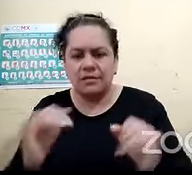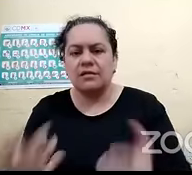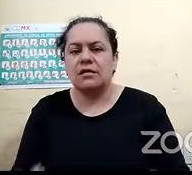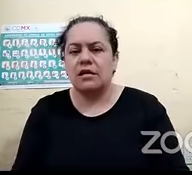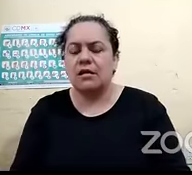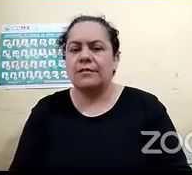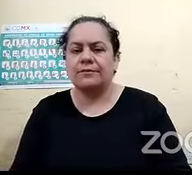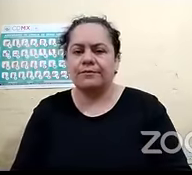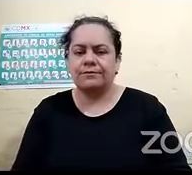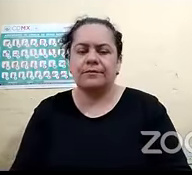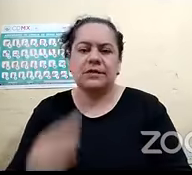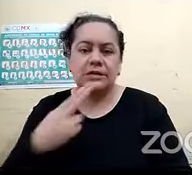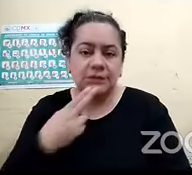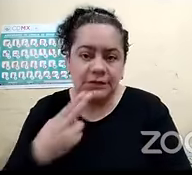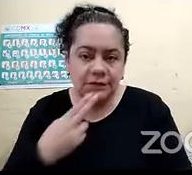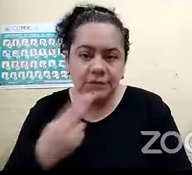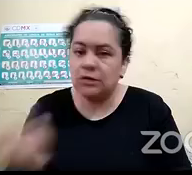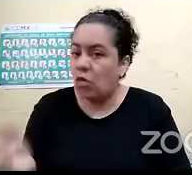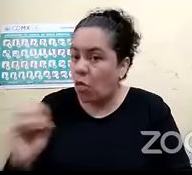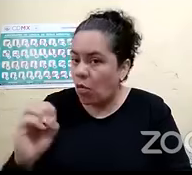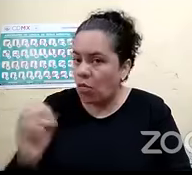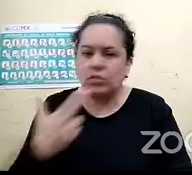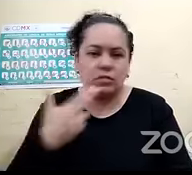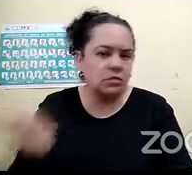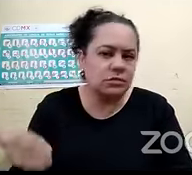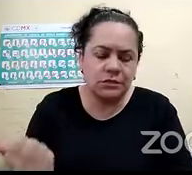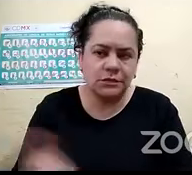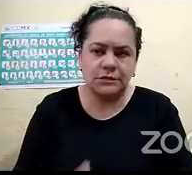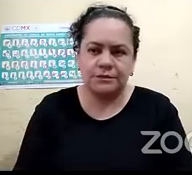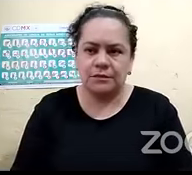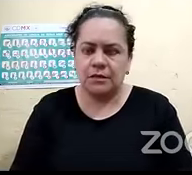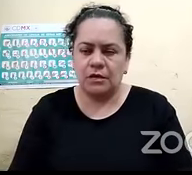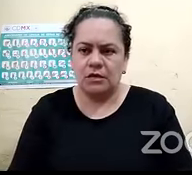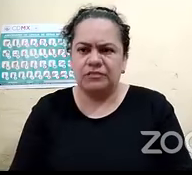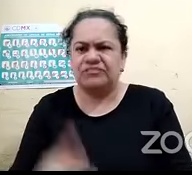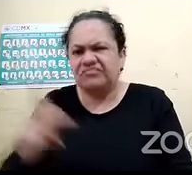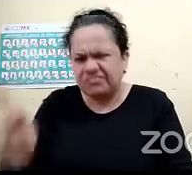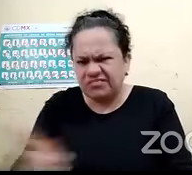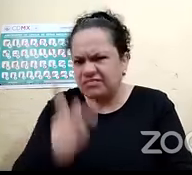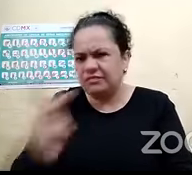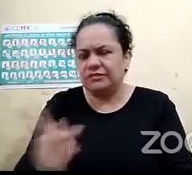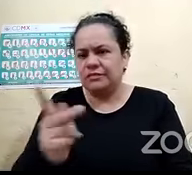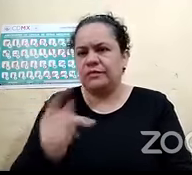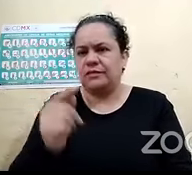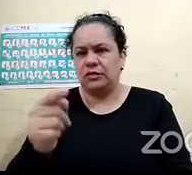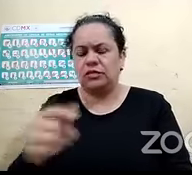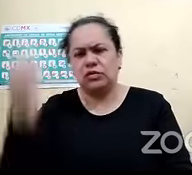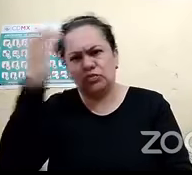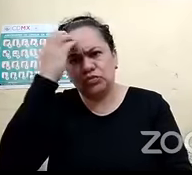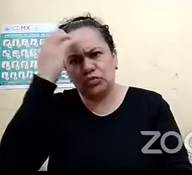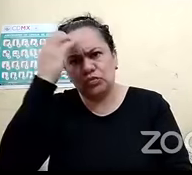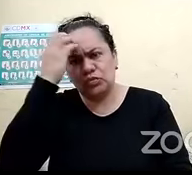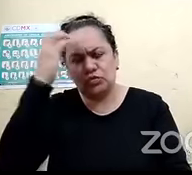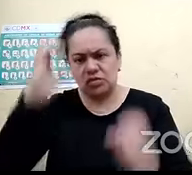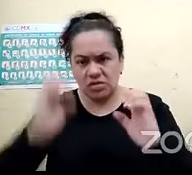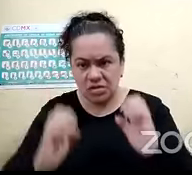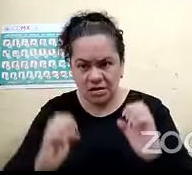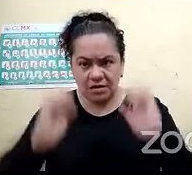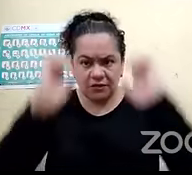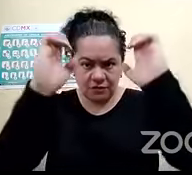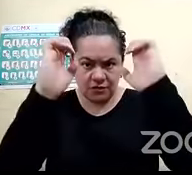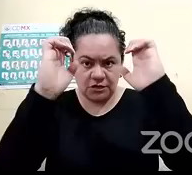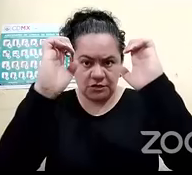y justo eso es lo que lo que les iba a preguntar ustedes conocen edificios inmuebles